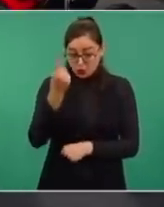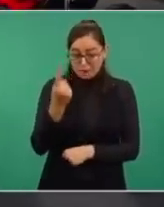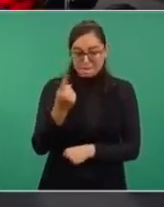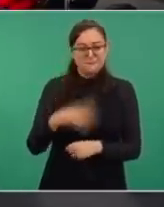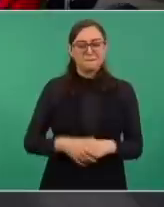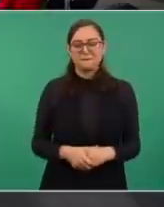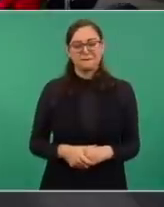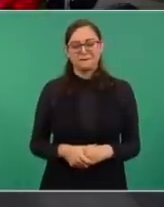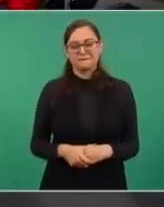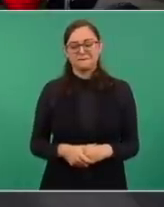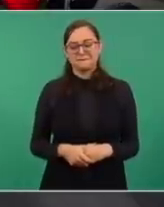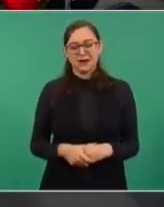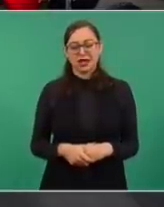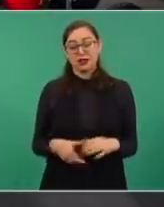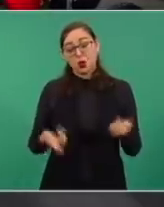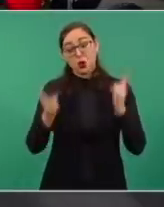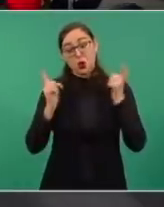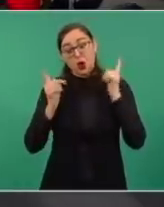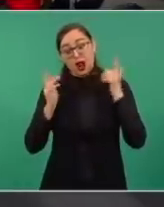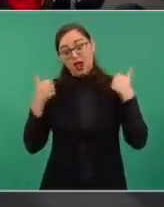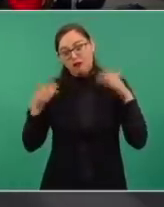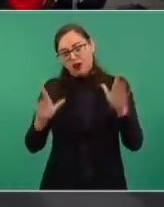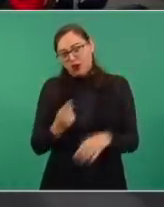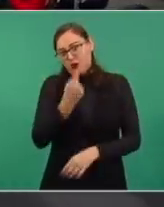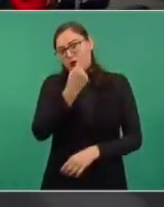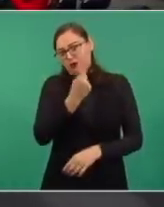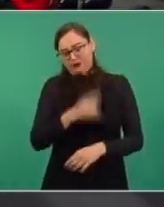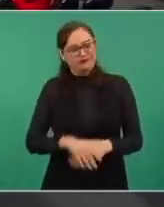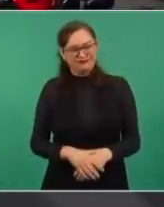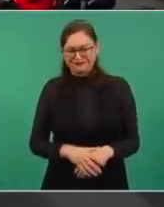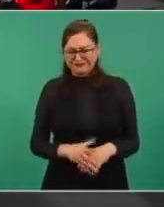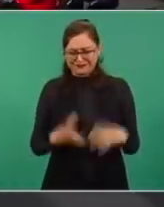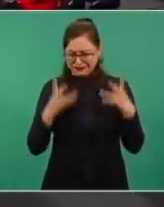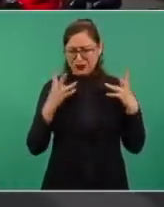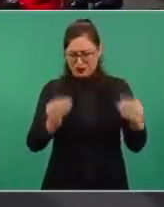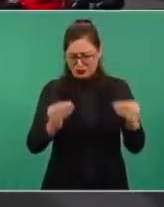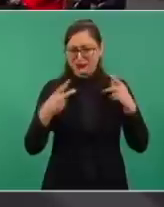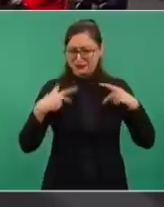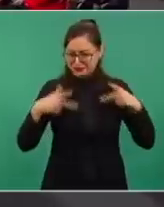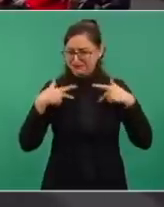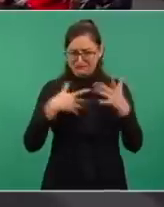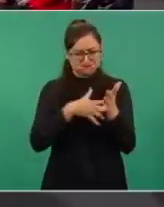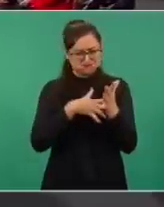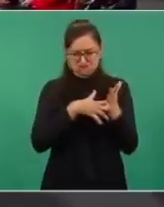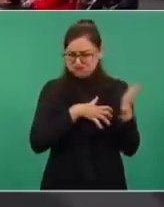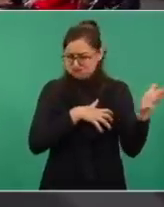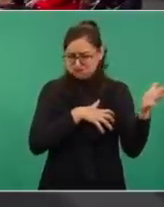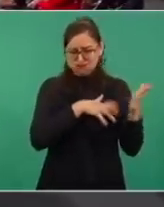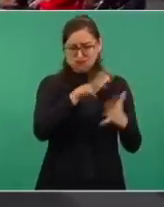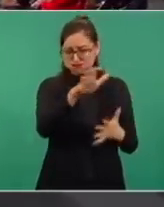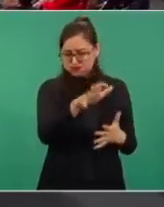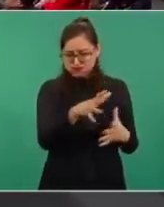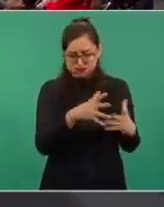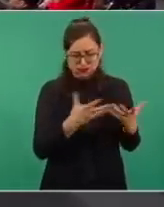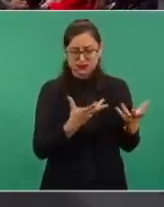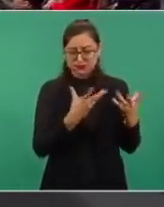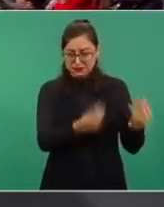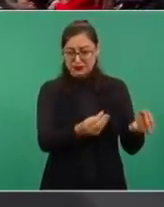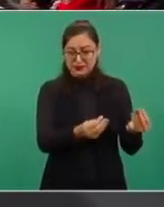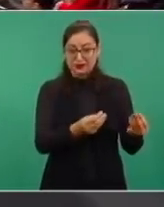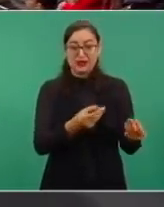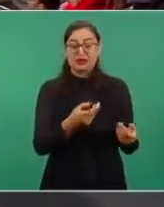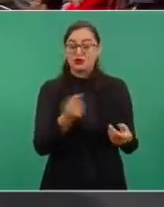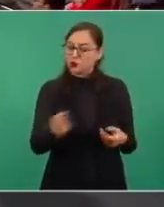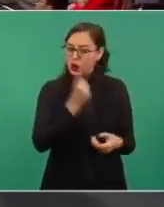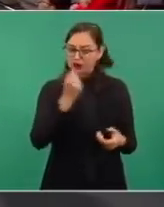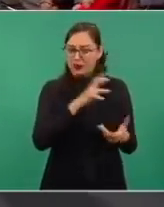ojalá y fuese Fox. No, son millones, también afortunadamente no son